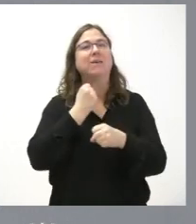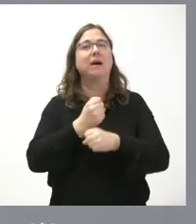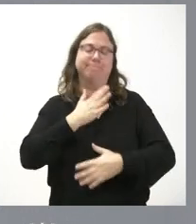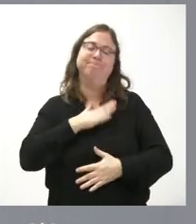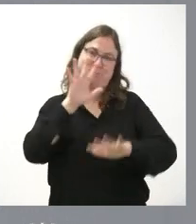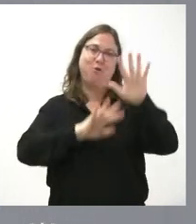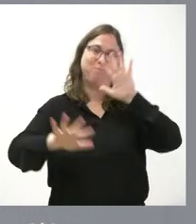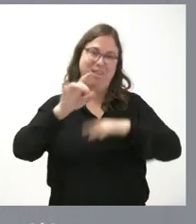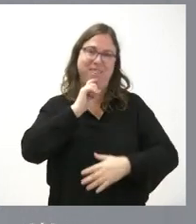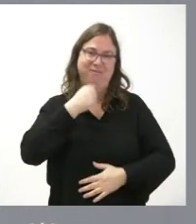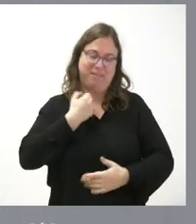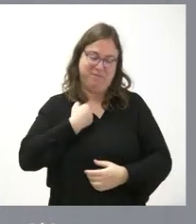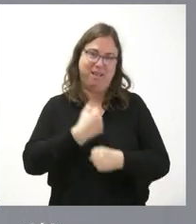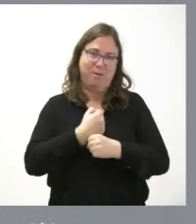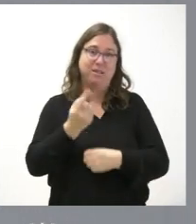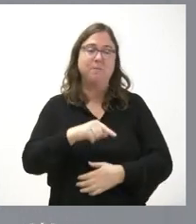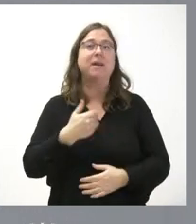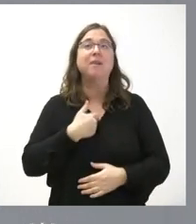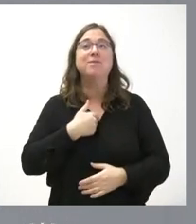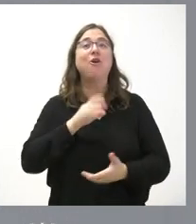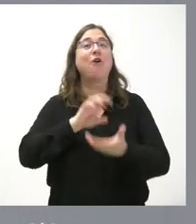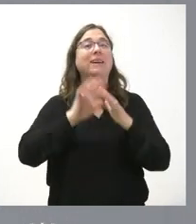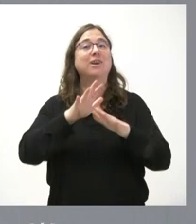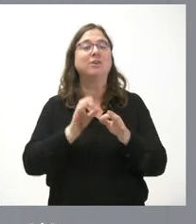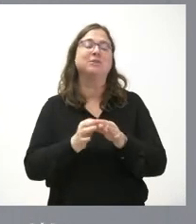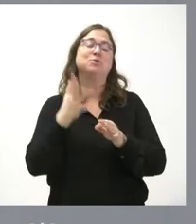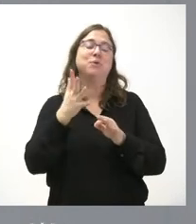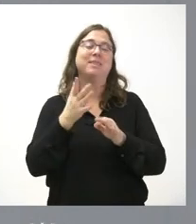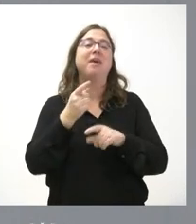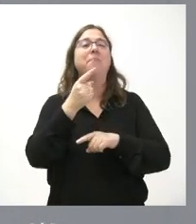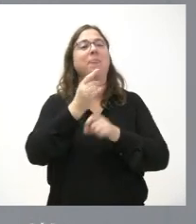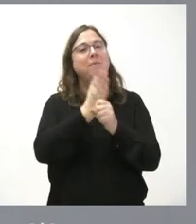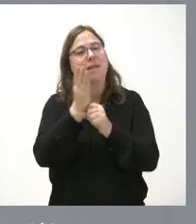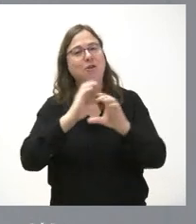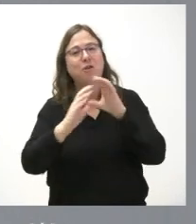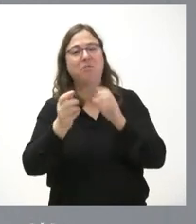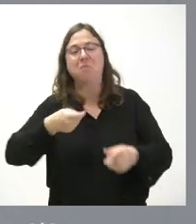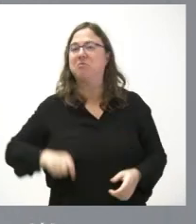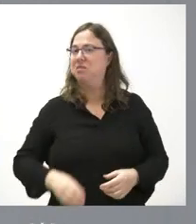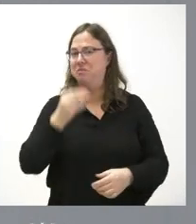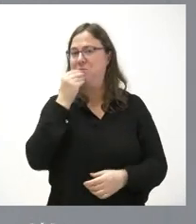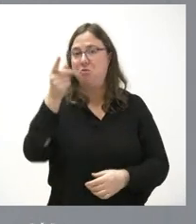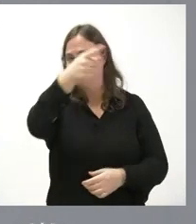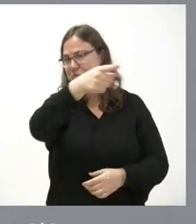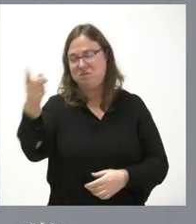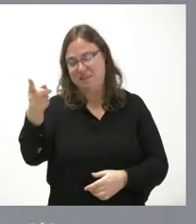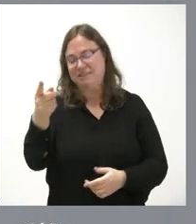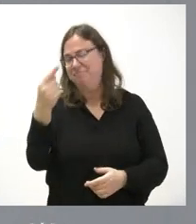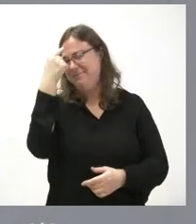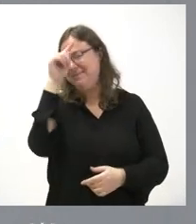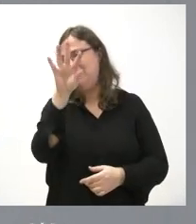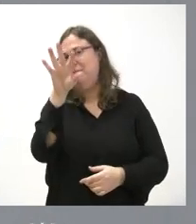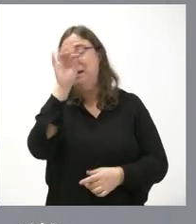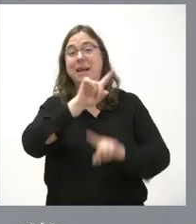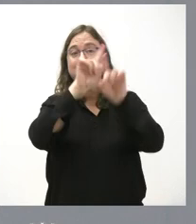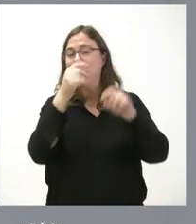complicada y difícil pero tenemos la ruta en Castilla y León de que tenemos buenos medios de comunicación buenos profesionales y ustedes seguro que son muy sagaces eligiendo siempre